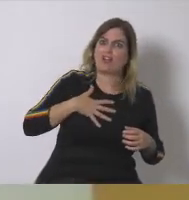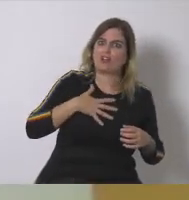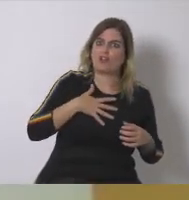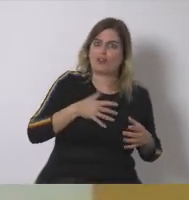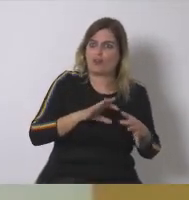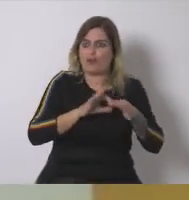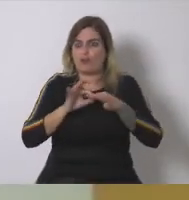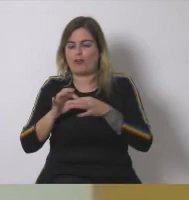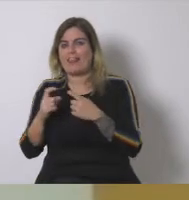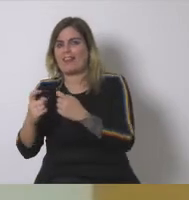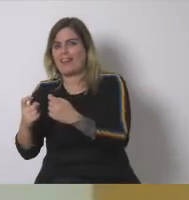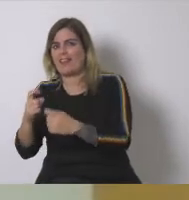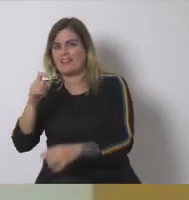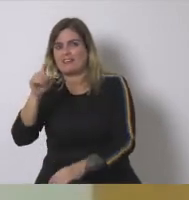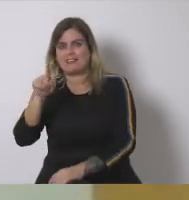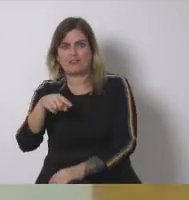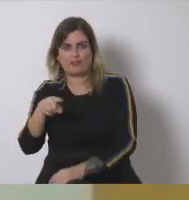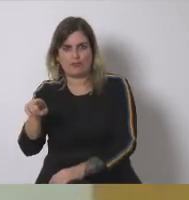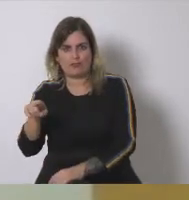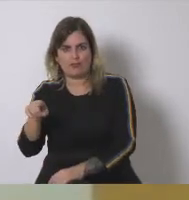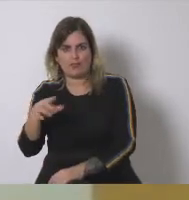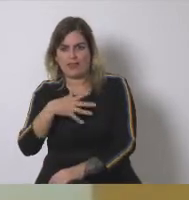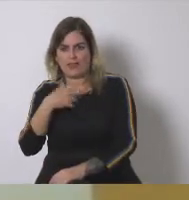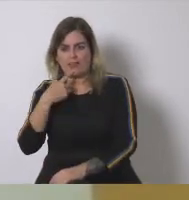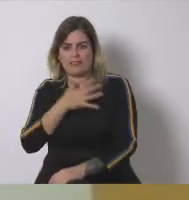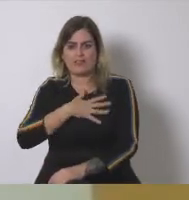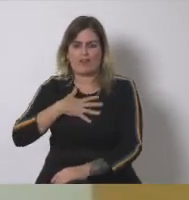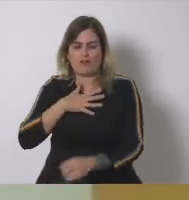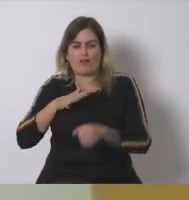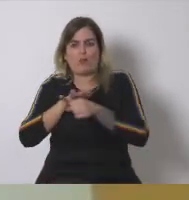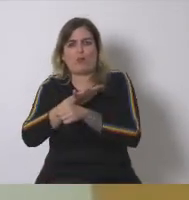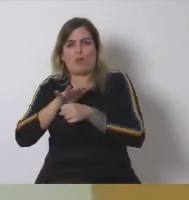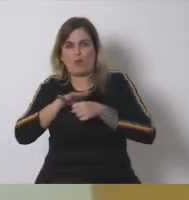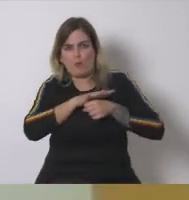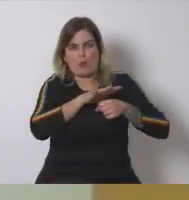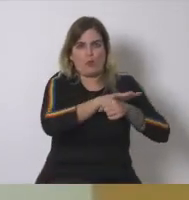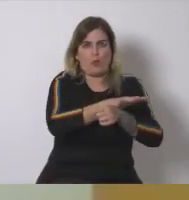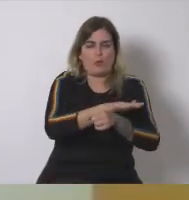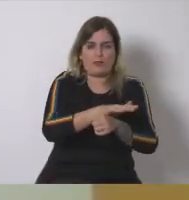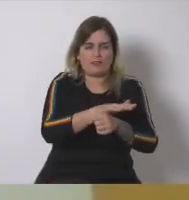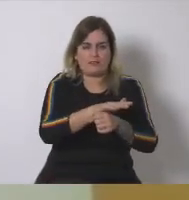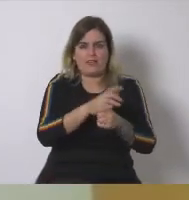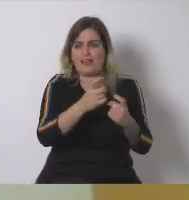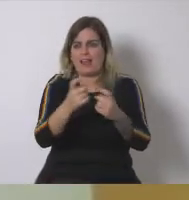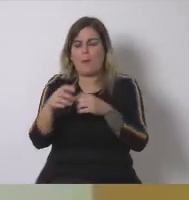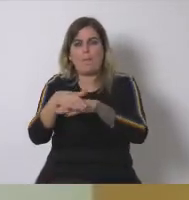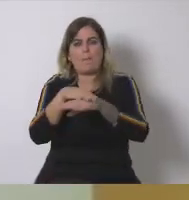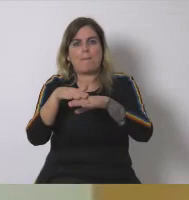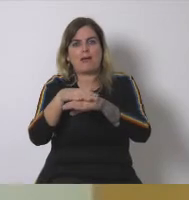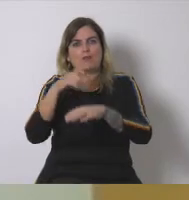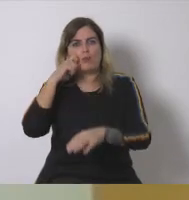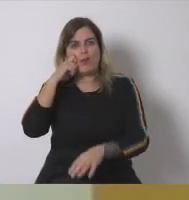las necesidades básicas humanas desde una perspectiva de justicia social y ambiental